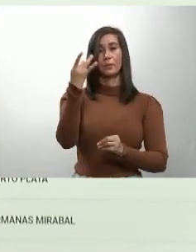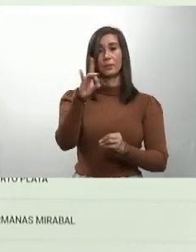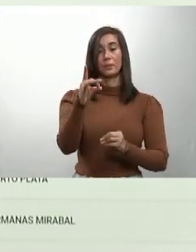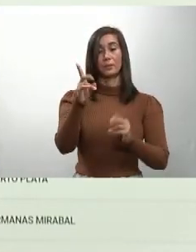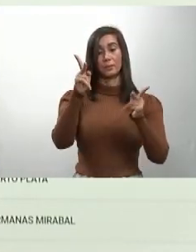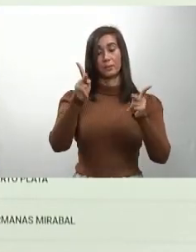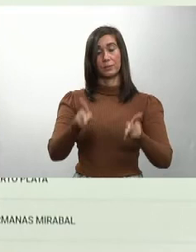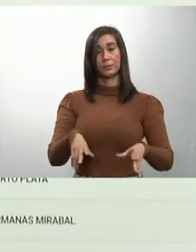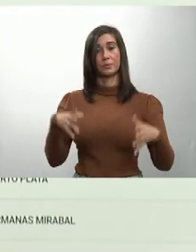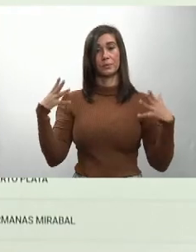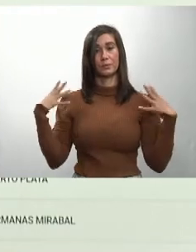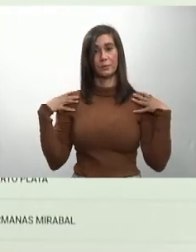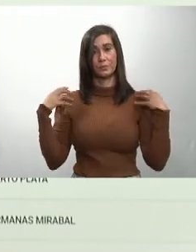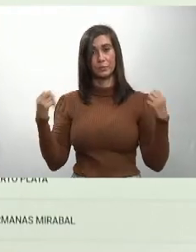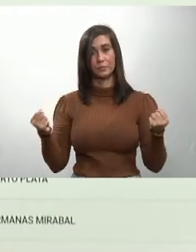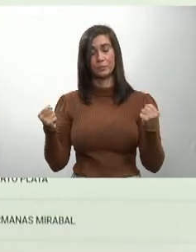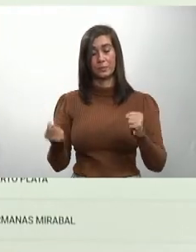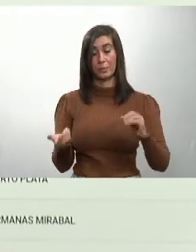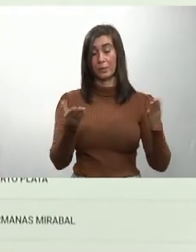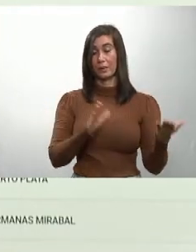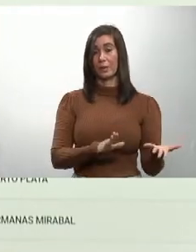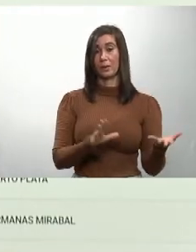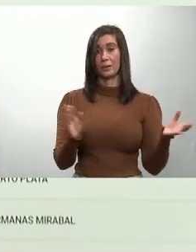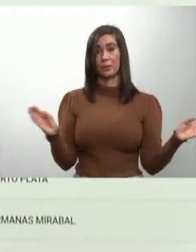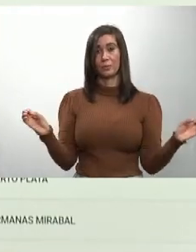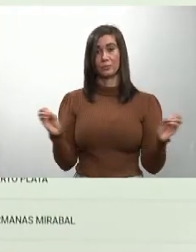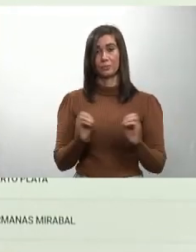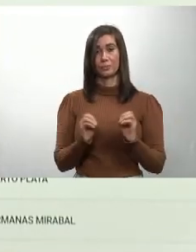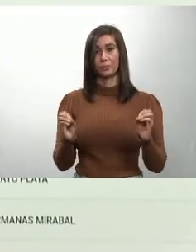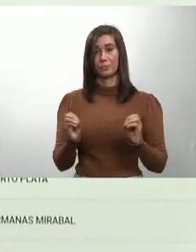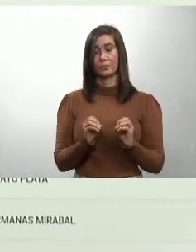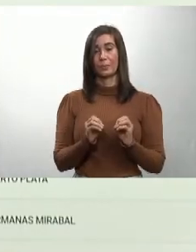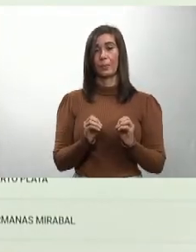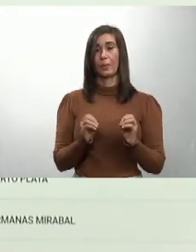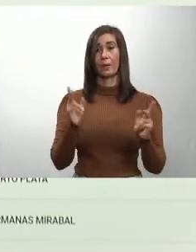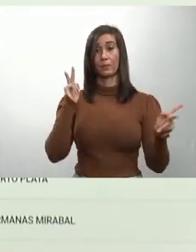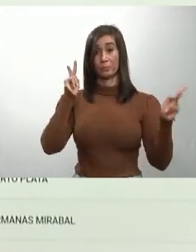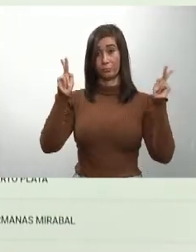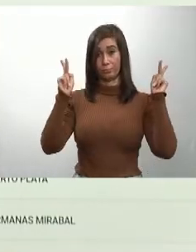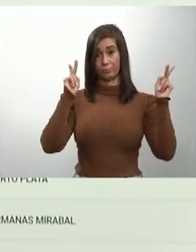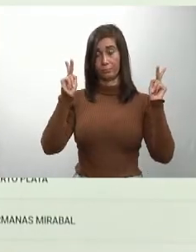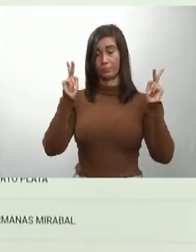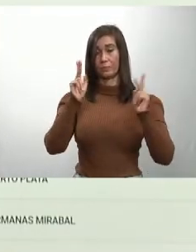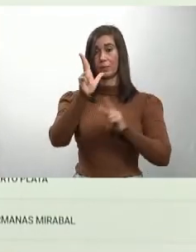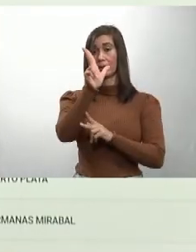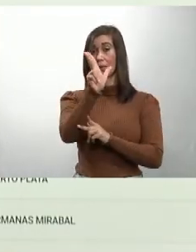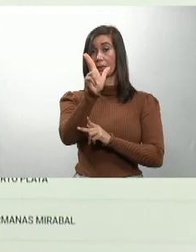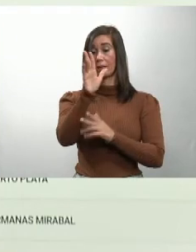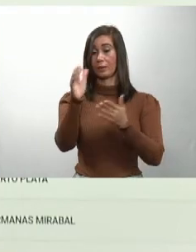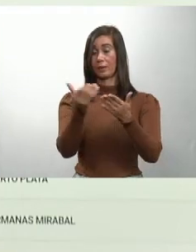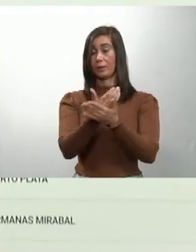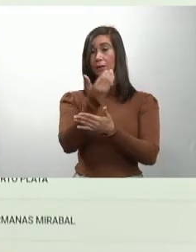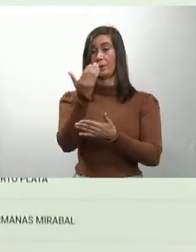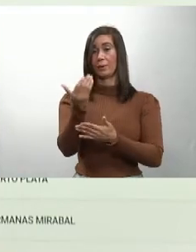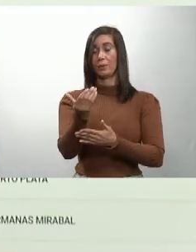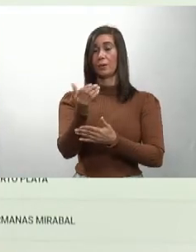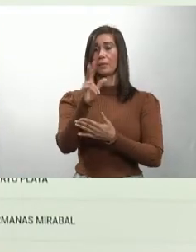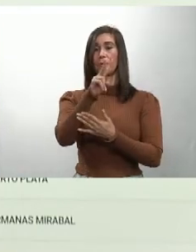recuperados, 0 fallecimientos. Puerto Plata, 3 casos nuevos,